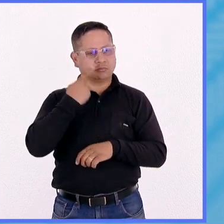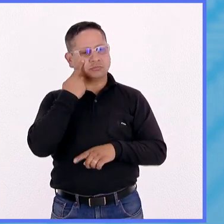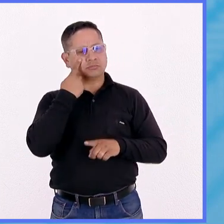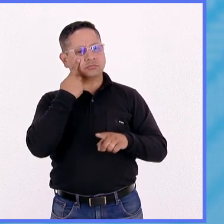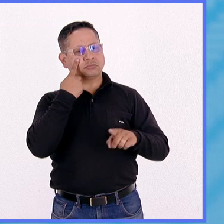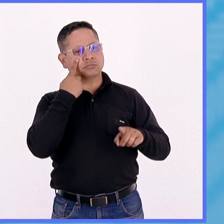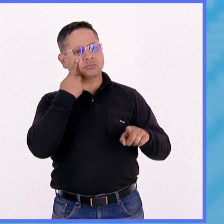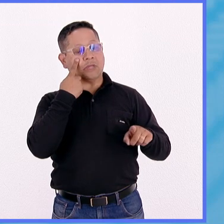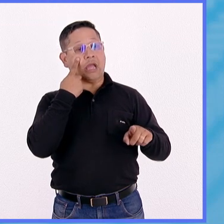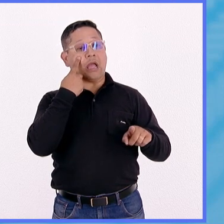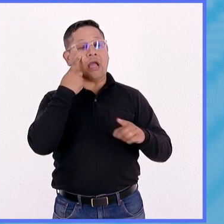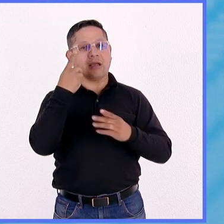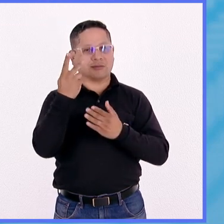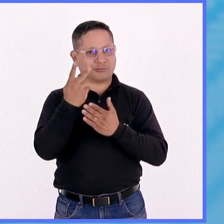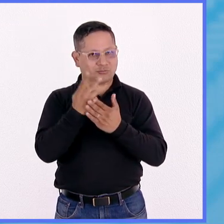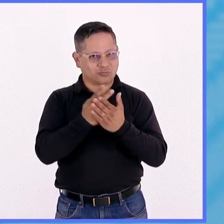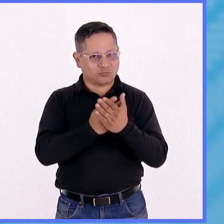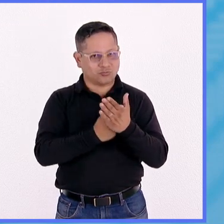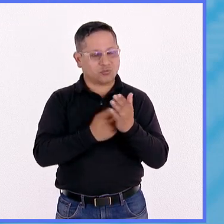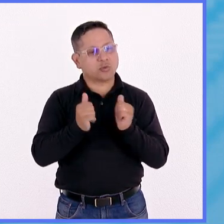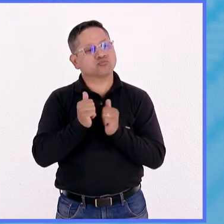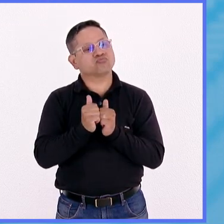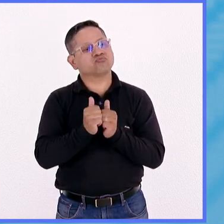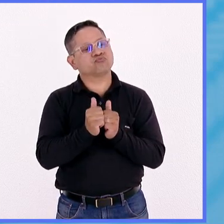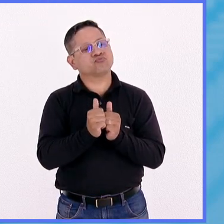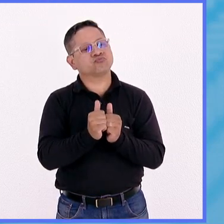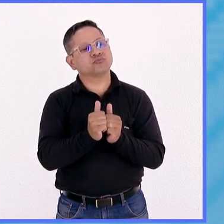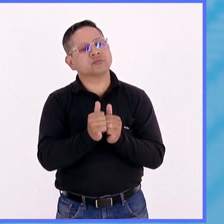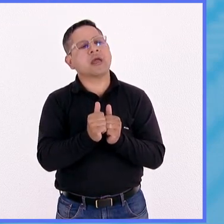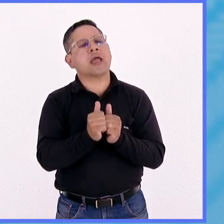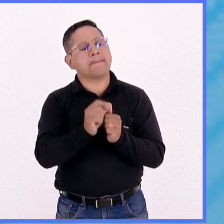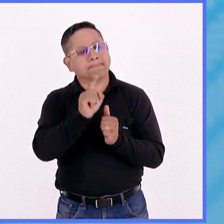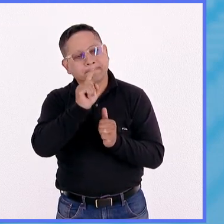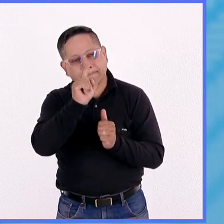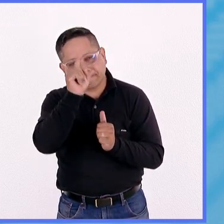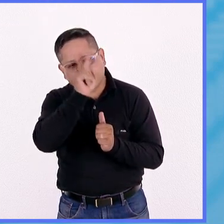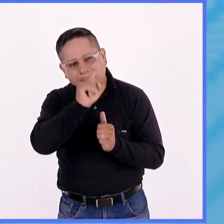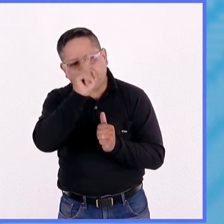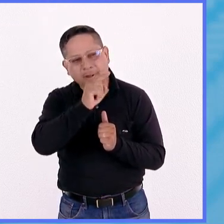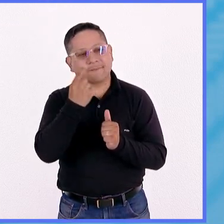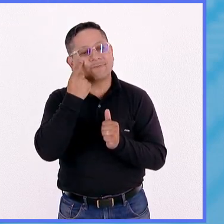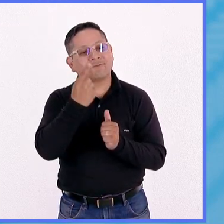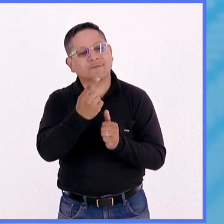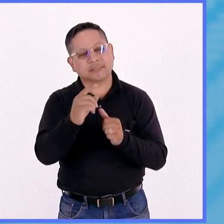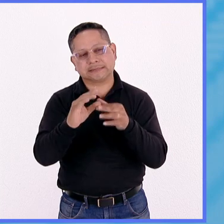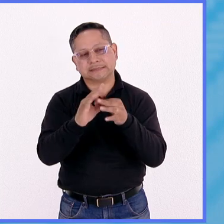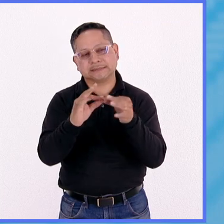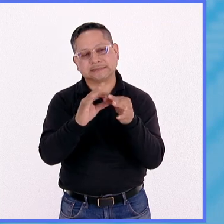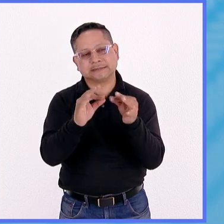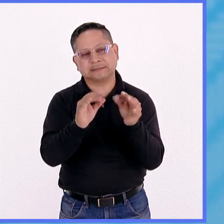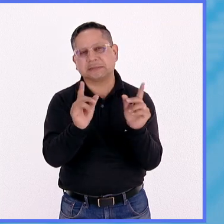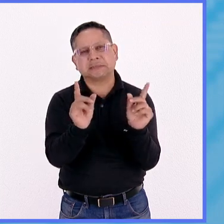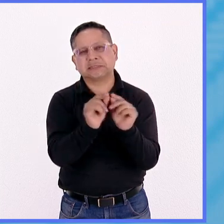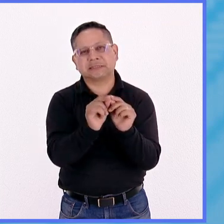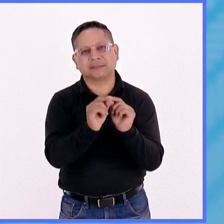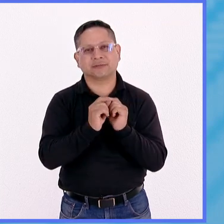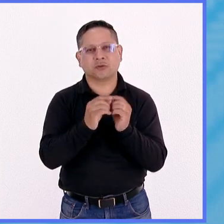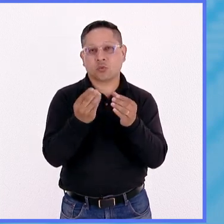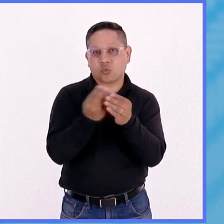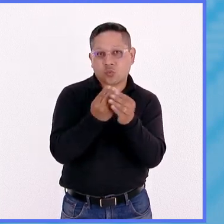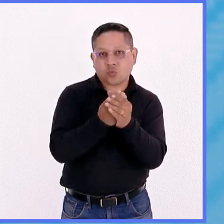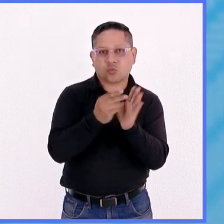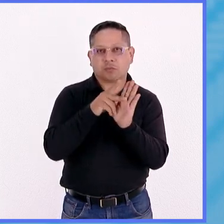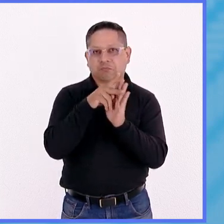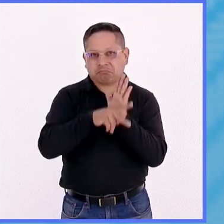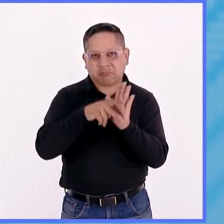desde el programa espacial para ir dándoles pequeñas embarradas de conocimiento espacial a través de cursos, de